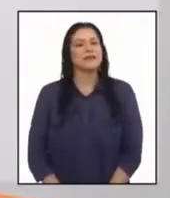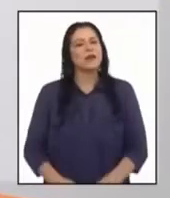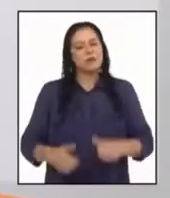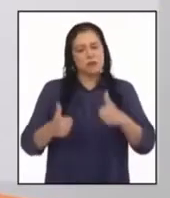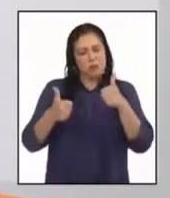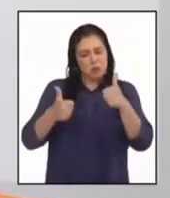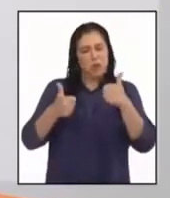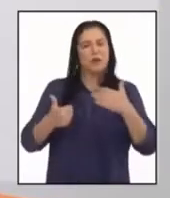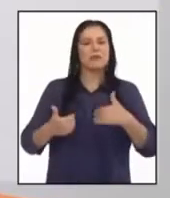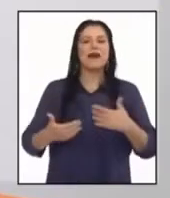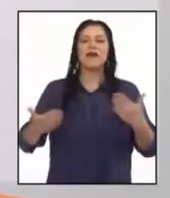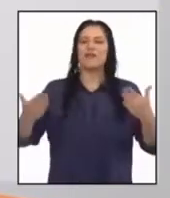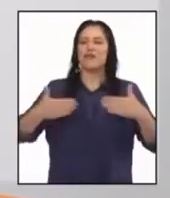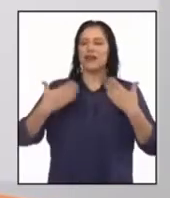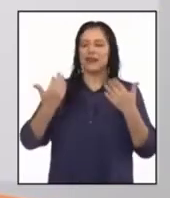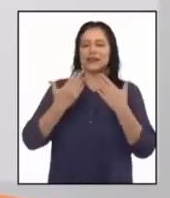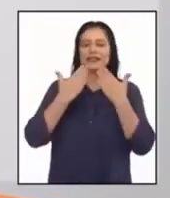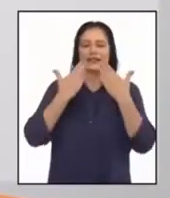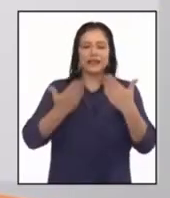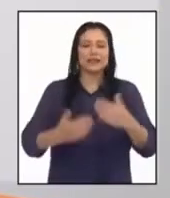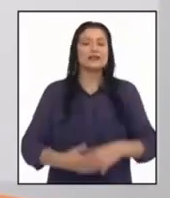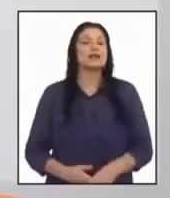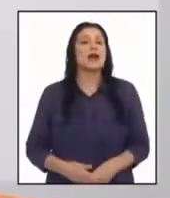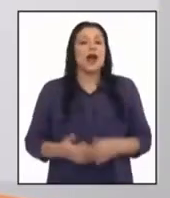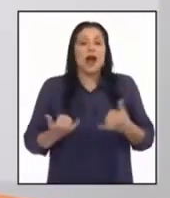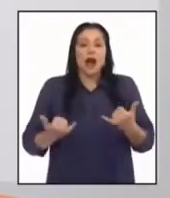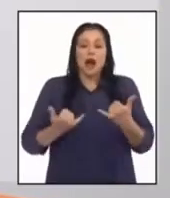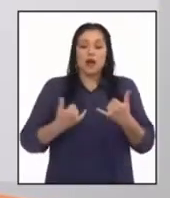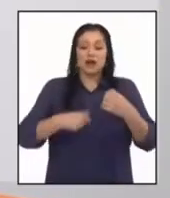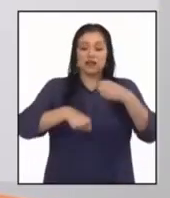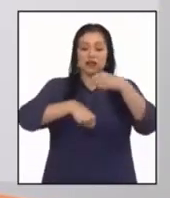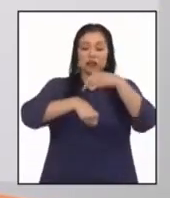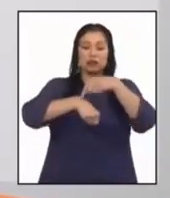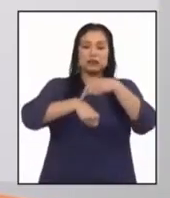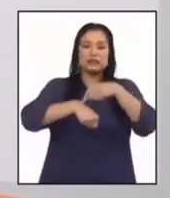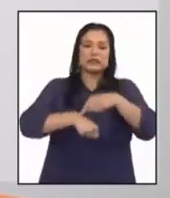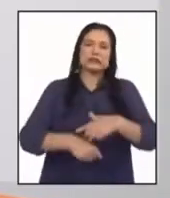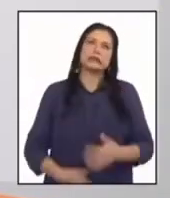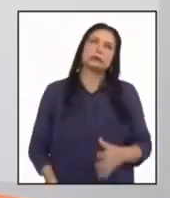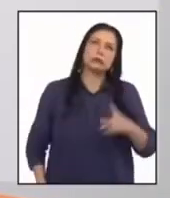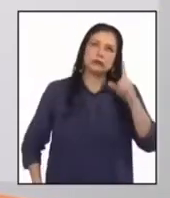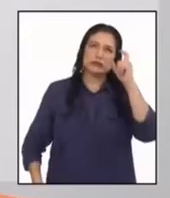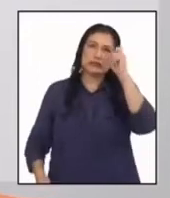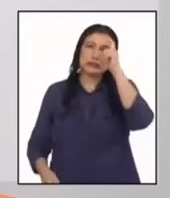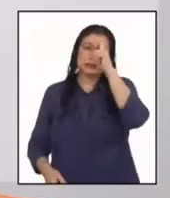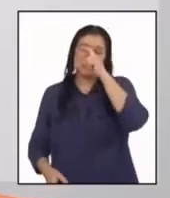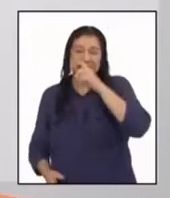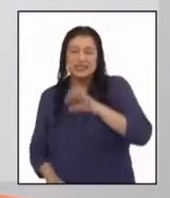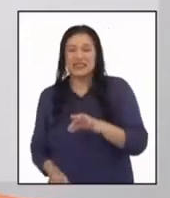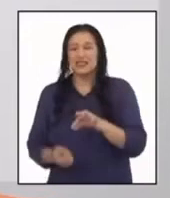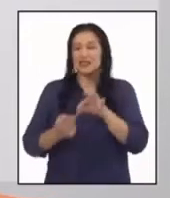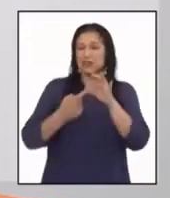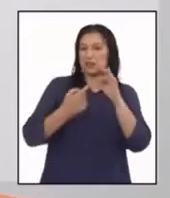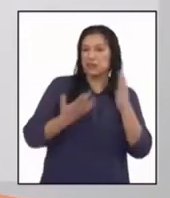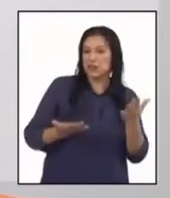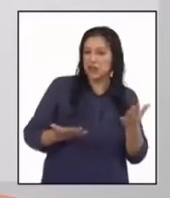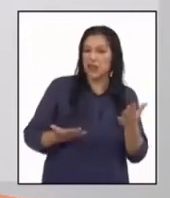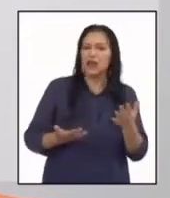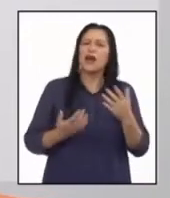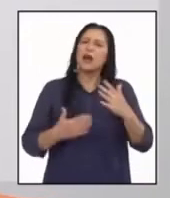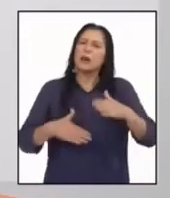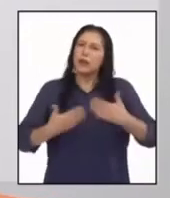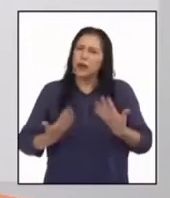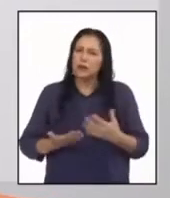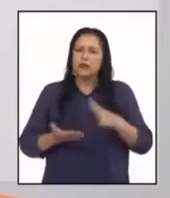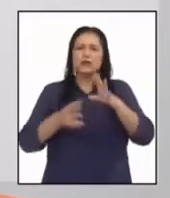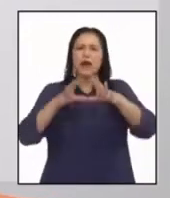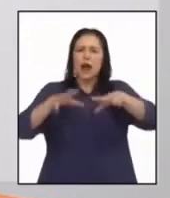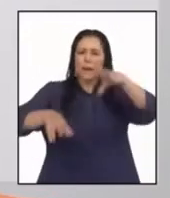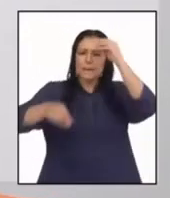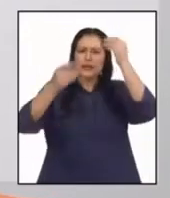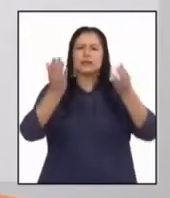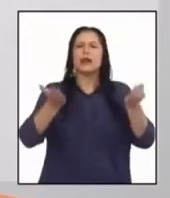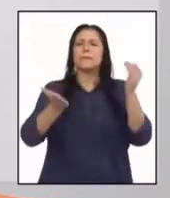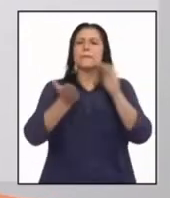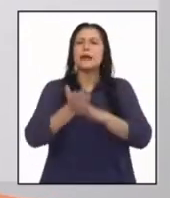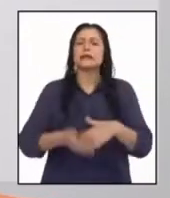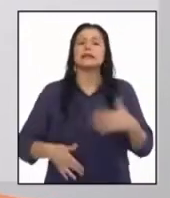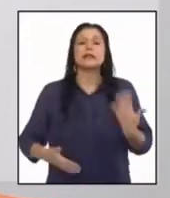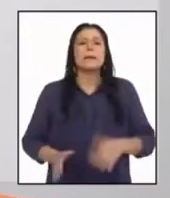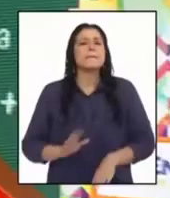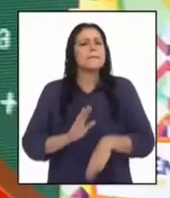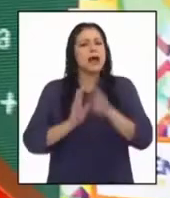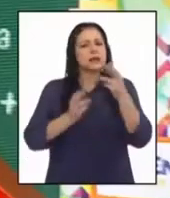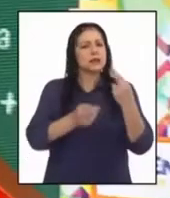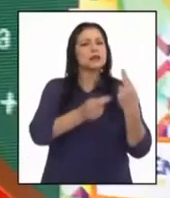Muy bien, felizmente. Aún cuando estamos viviendo una etapa muy especial, nos sirve para aprender más y hacer más